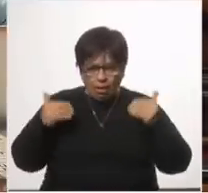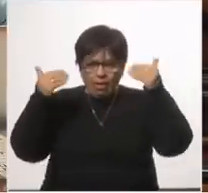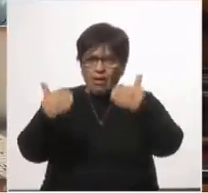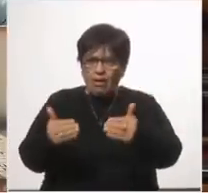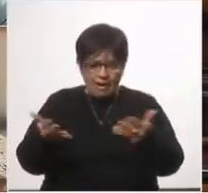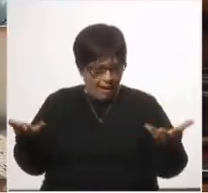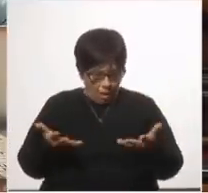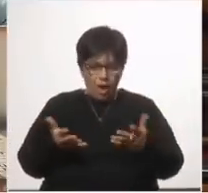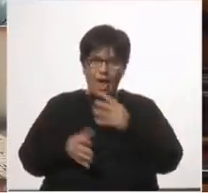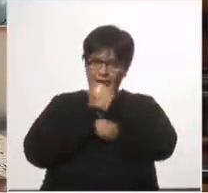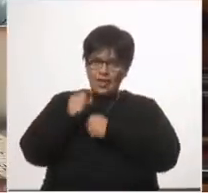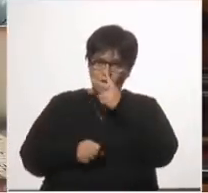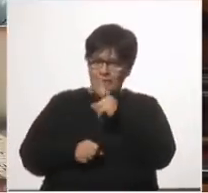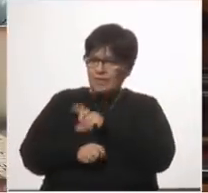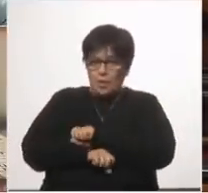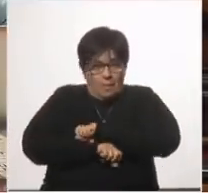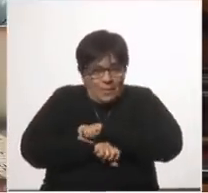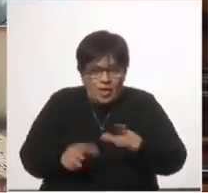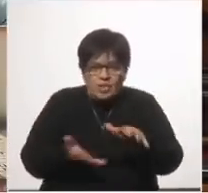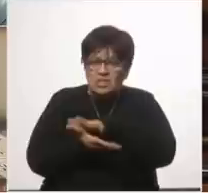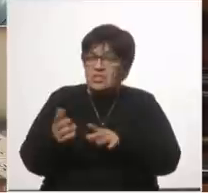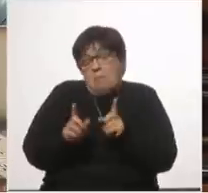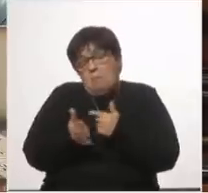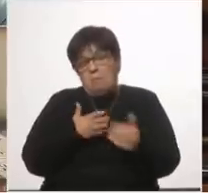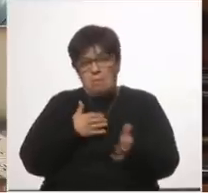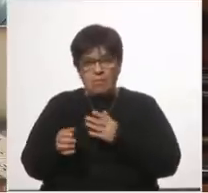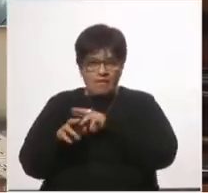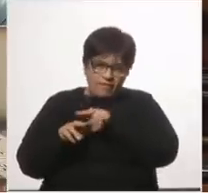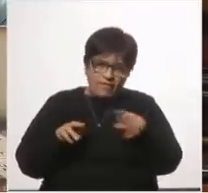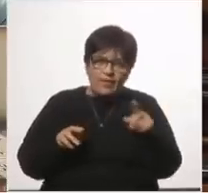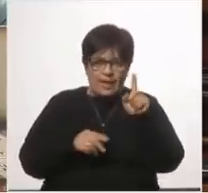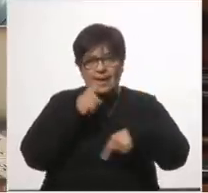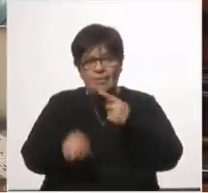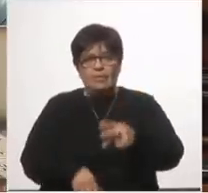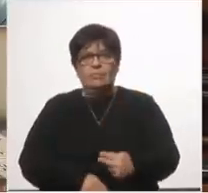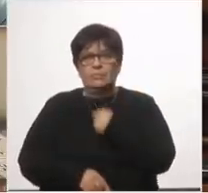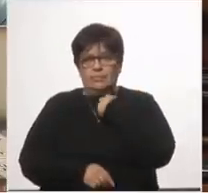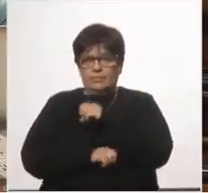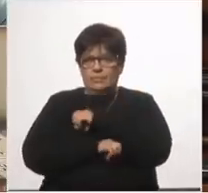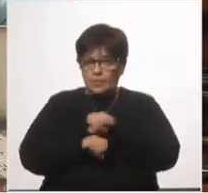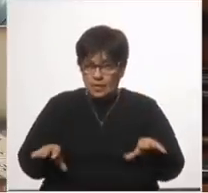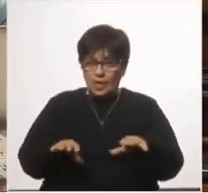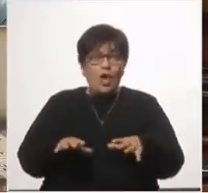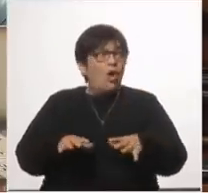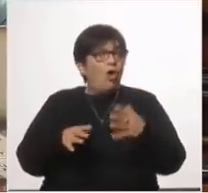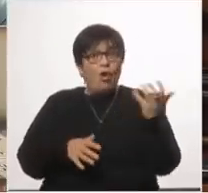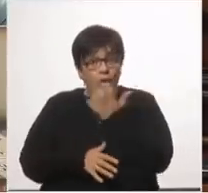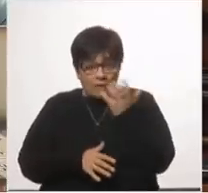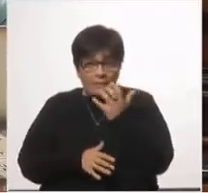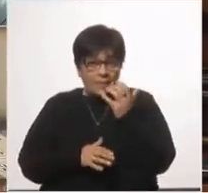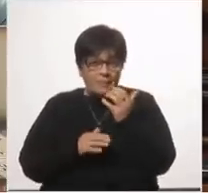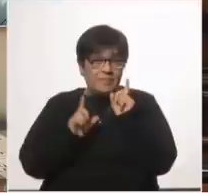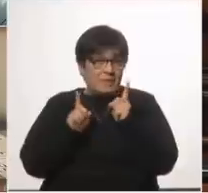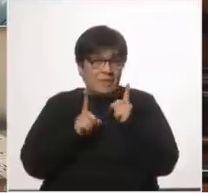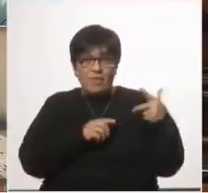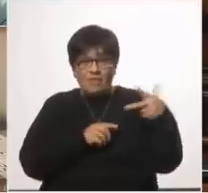la pandemia no se hizo y tuvo los efectos que voy a mostrar inmediatamente al final enormes la no postergación